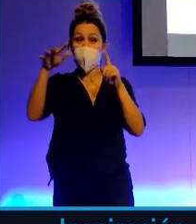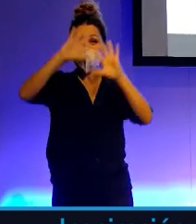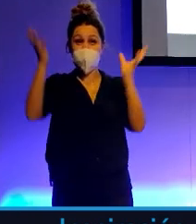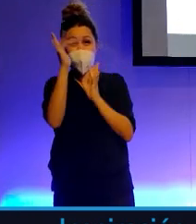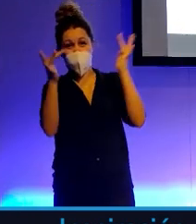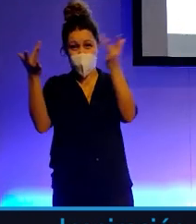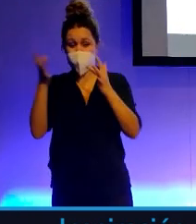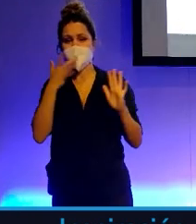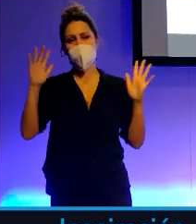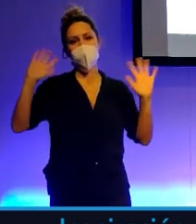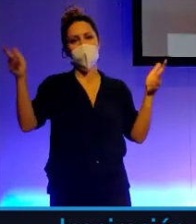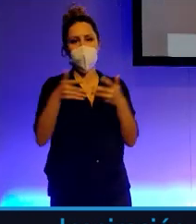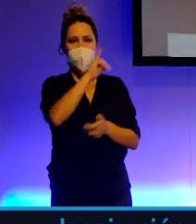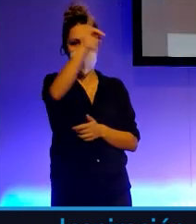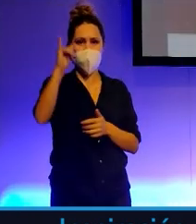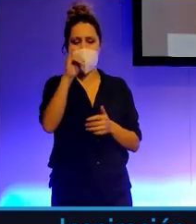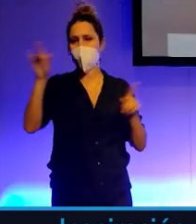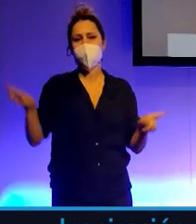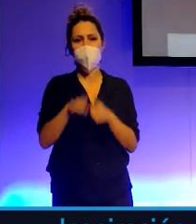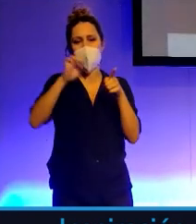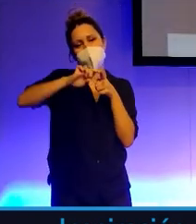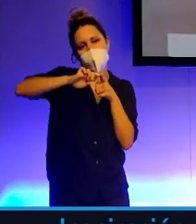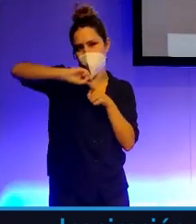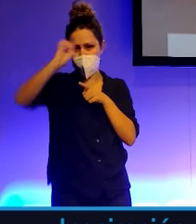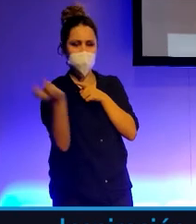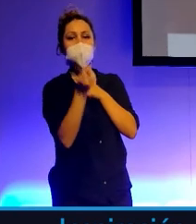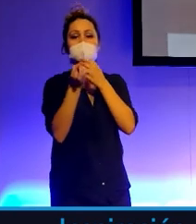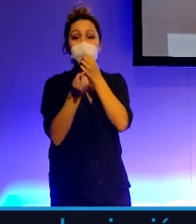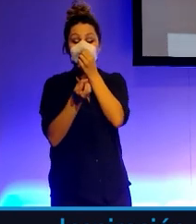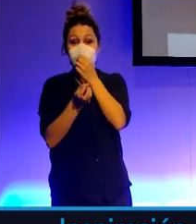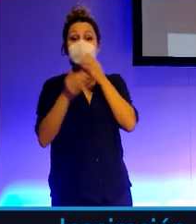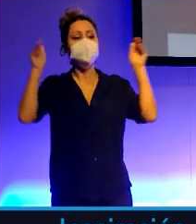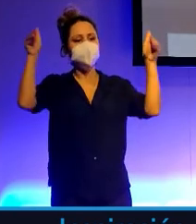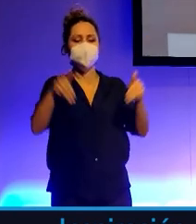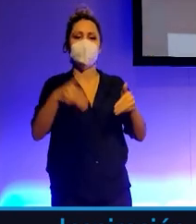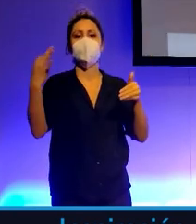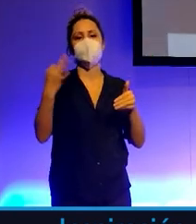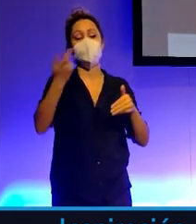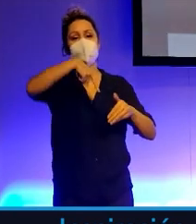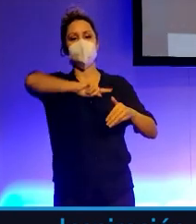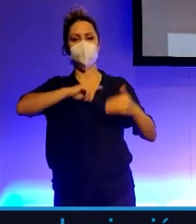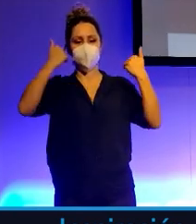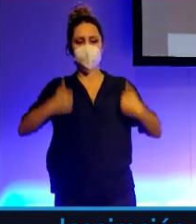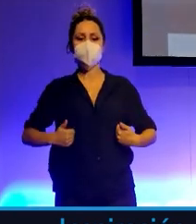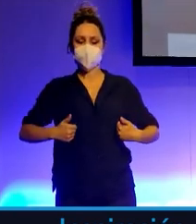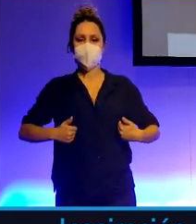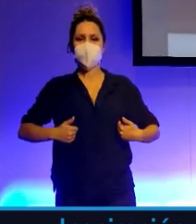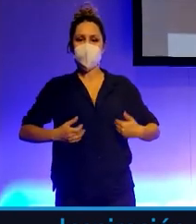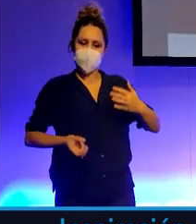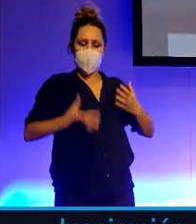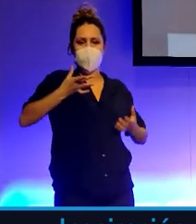4G, 3G o 5G. Pero también mantengámonos enfocados. Somos procrastinadores